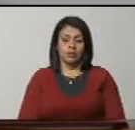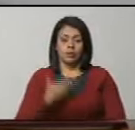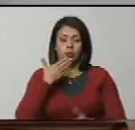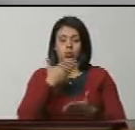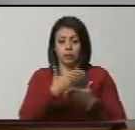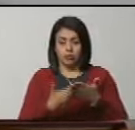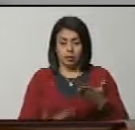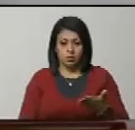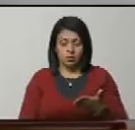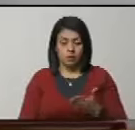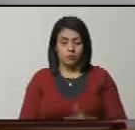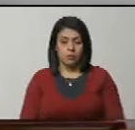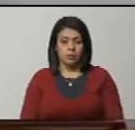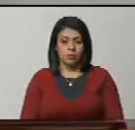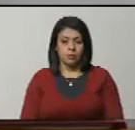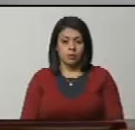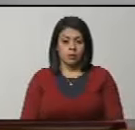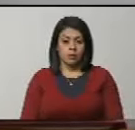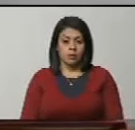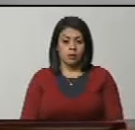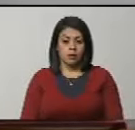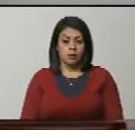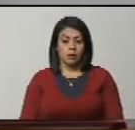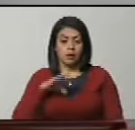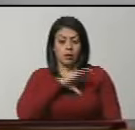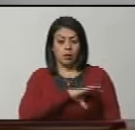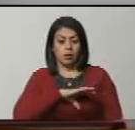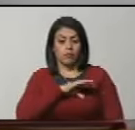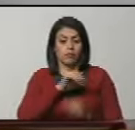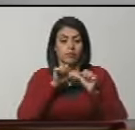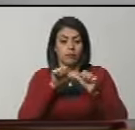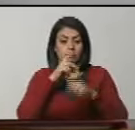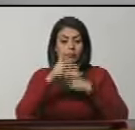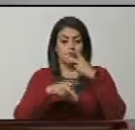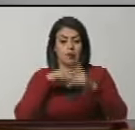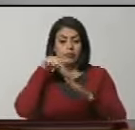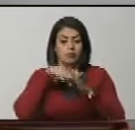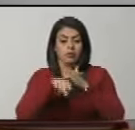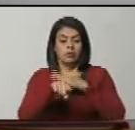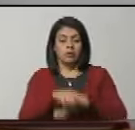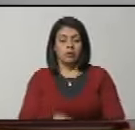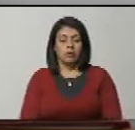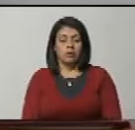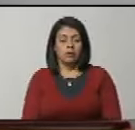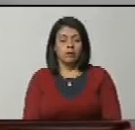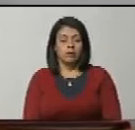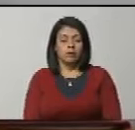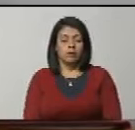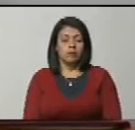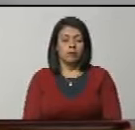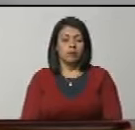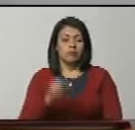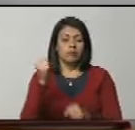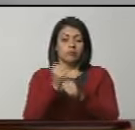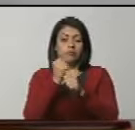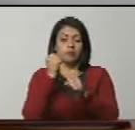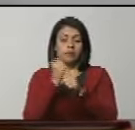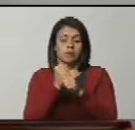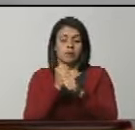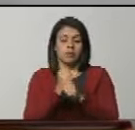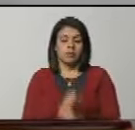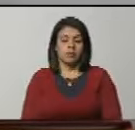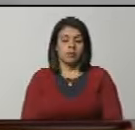proponer a la Comisión Permanente de Política Interior que trabajemos